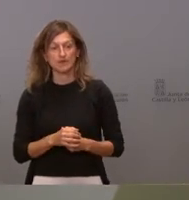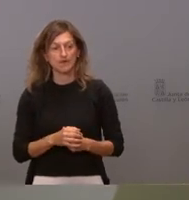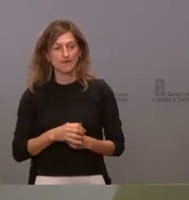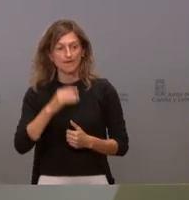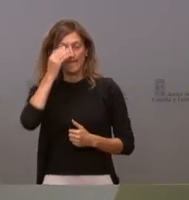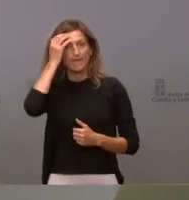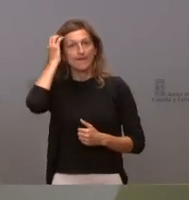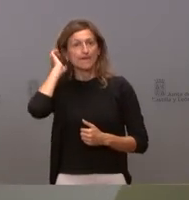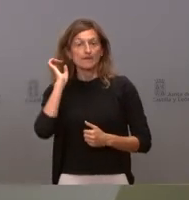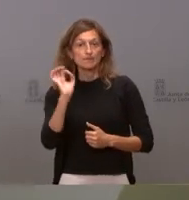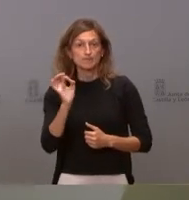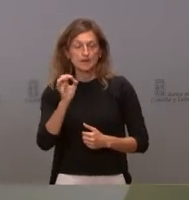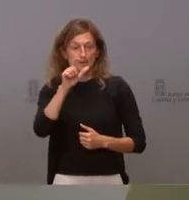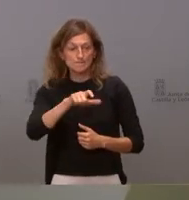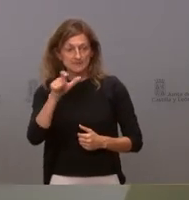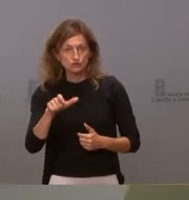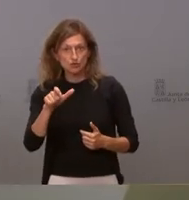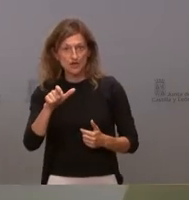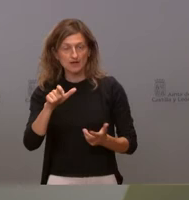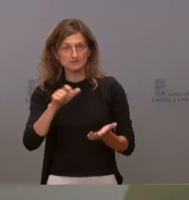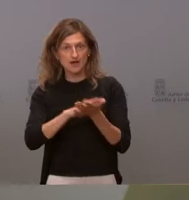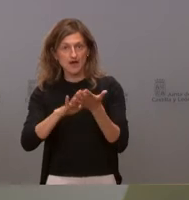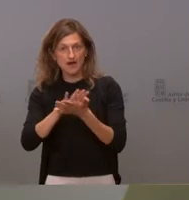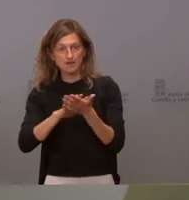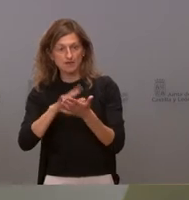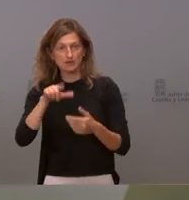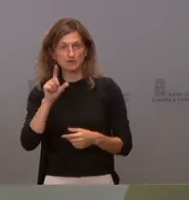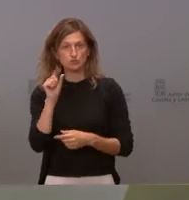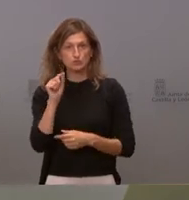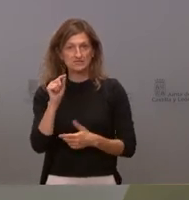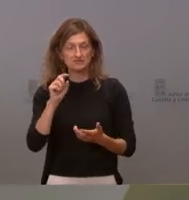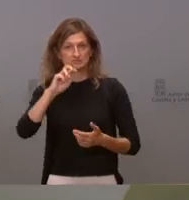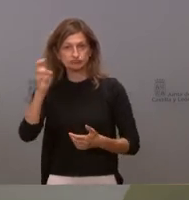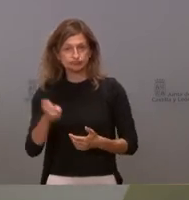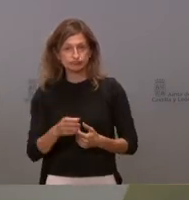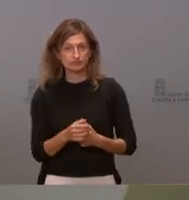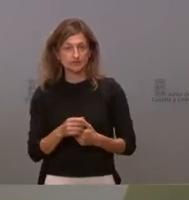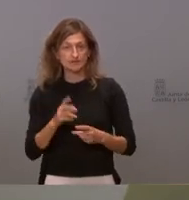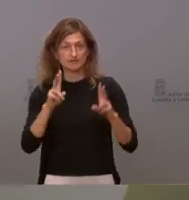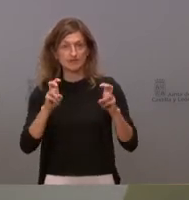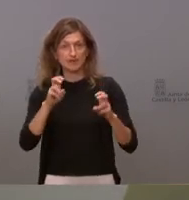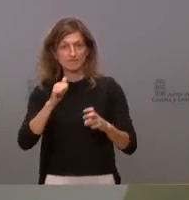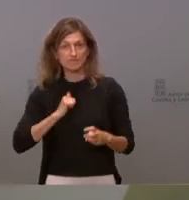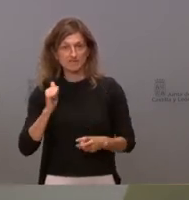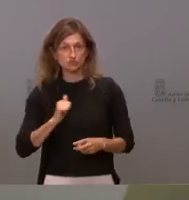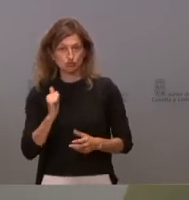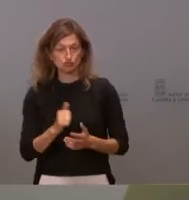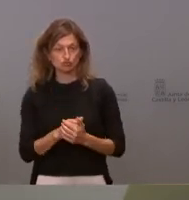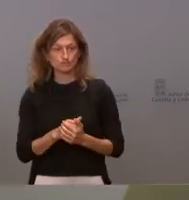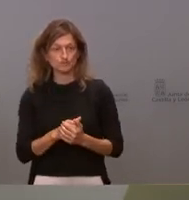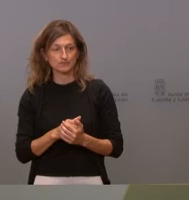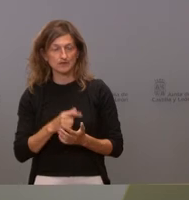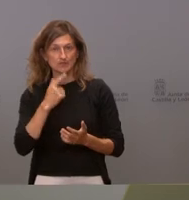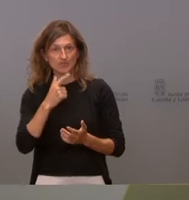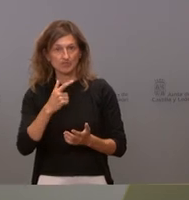solo personas que han hablado sino incluso twitters con hechos falsos y ha motivado pues inquietud